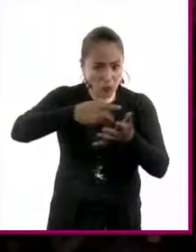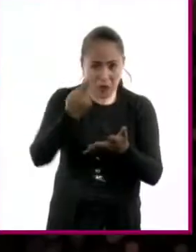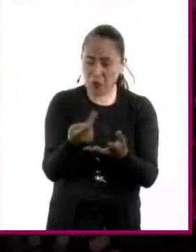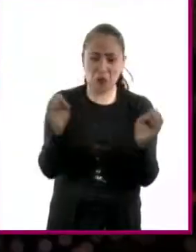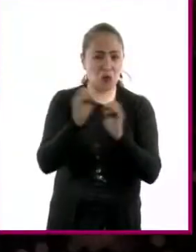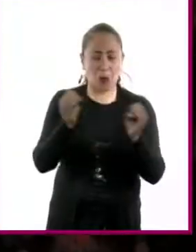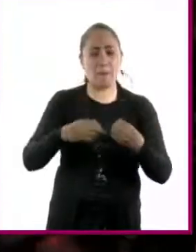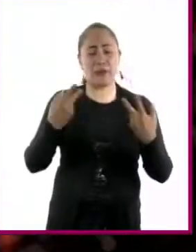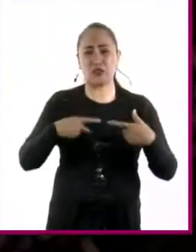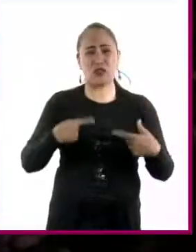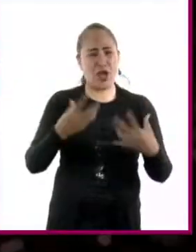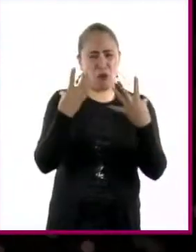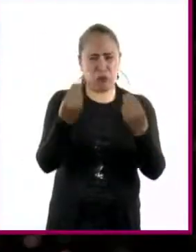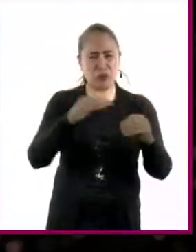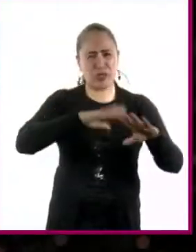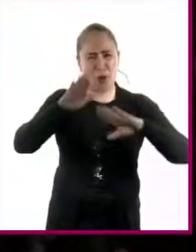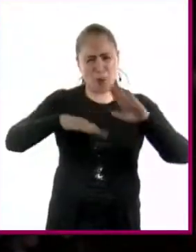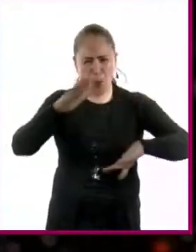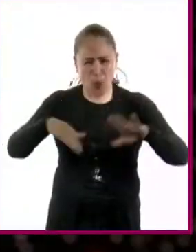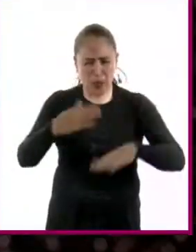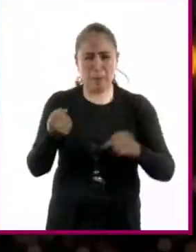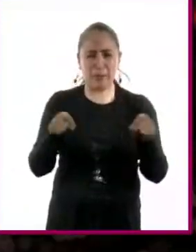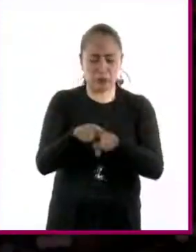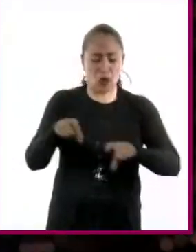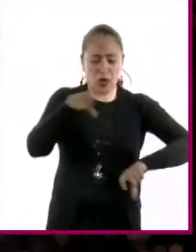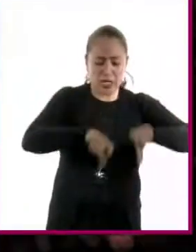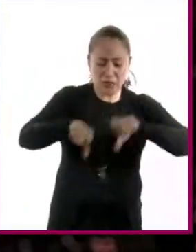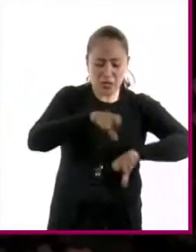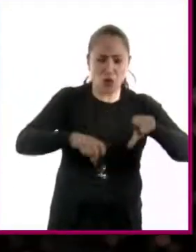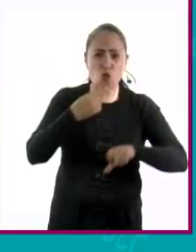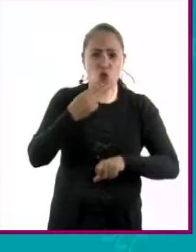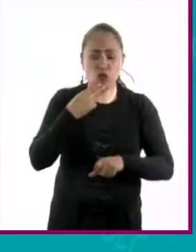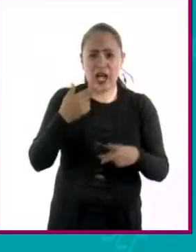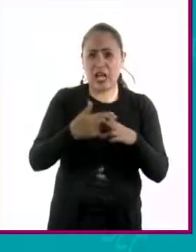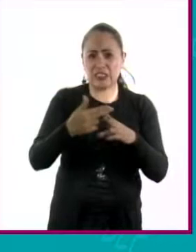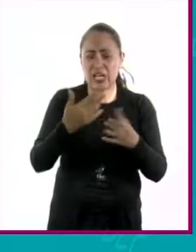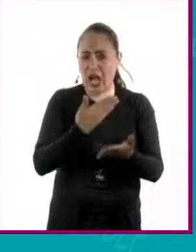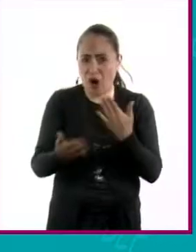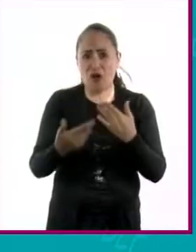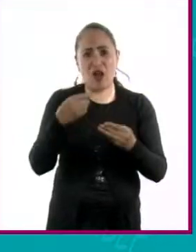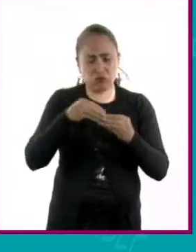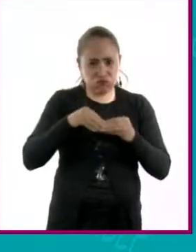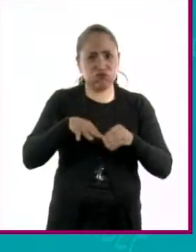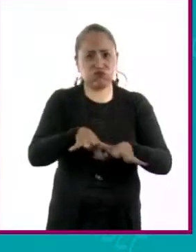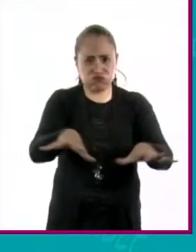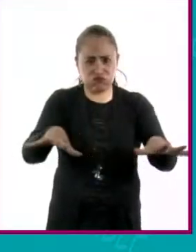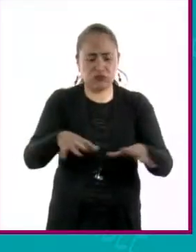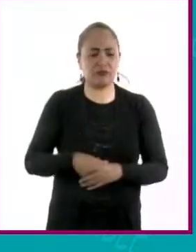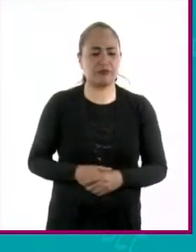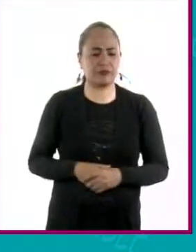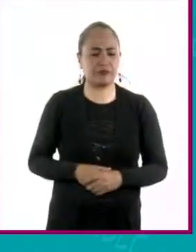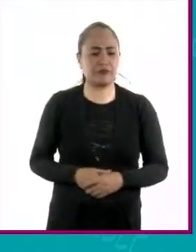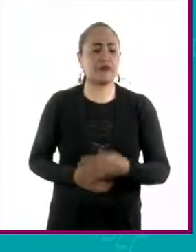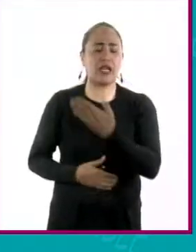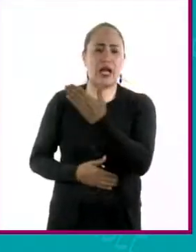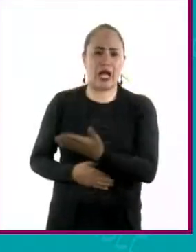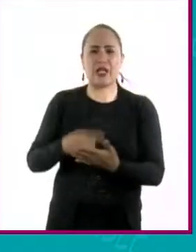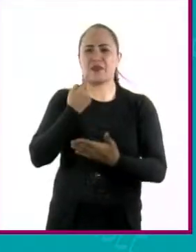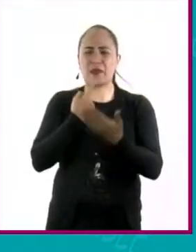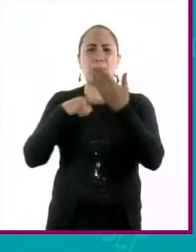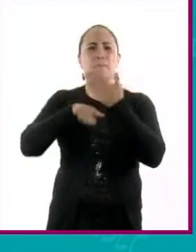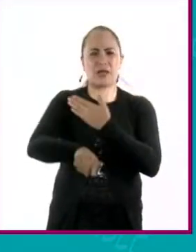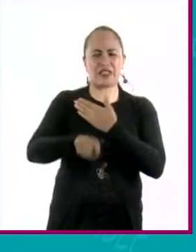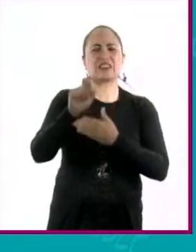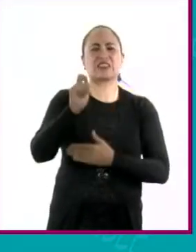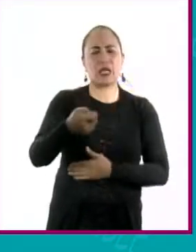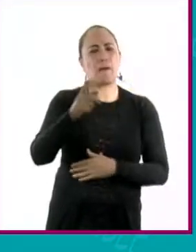personas. Las consecuencias del uso de este químico siguen hasta hoy en día. El reclamo del presidente sueco tenía que ver con la búsqueda de